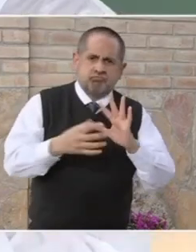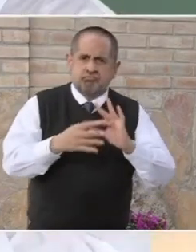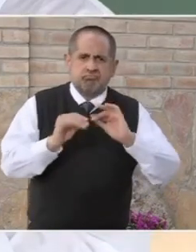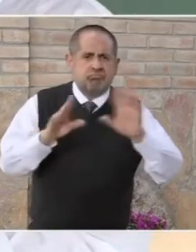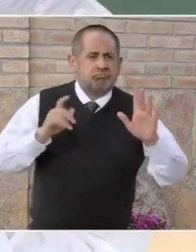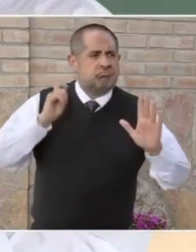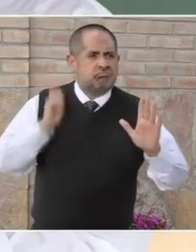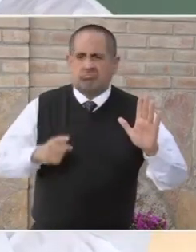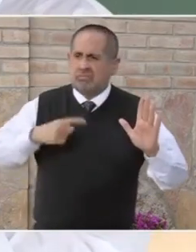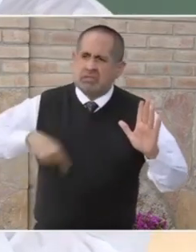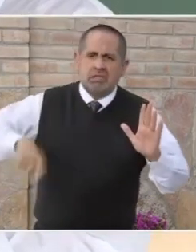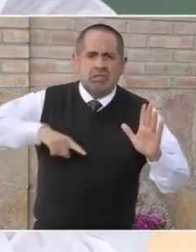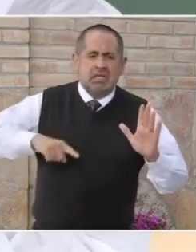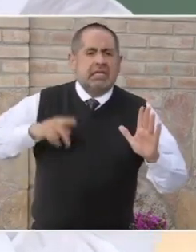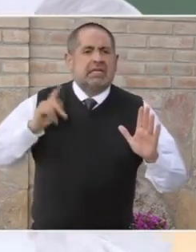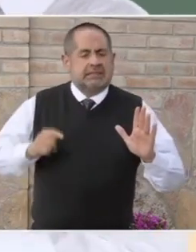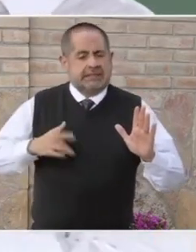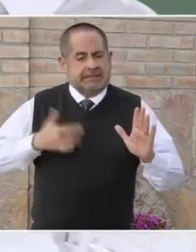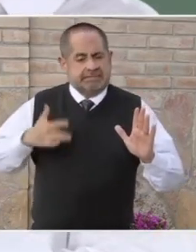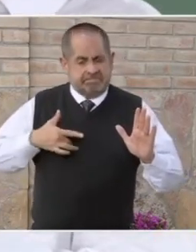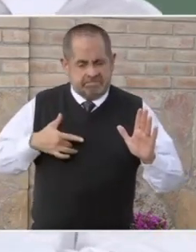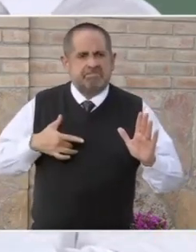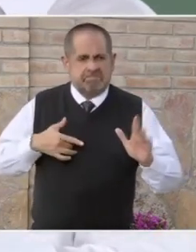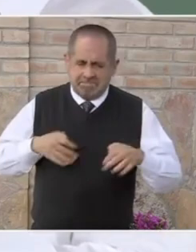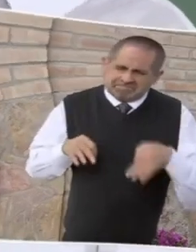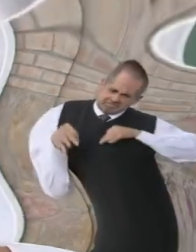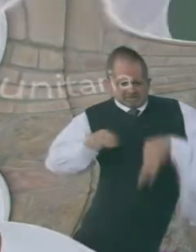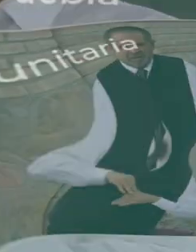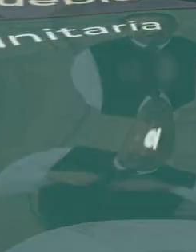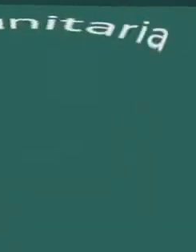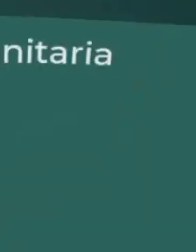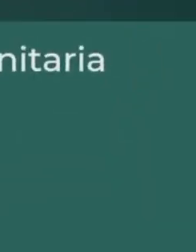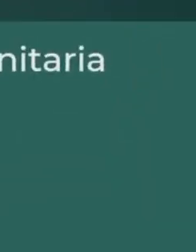es el corazón, el espíritu con el que estamos trabajando.